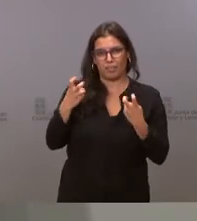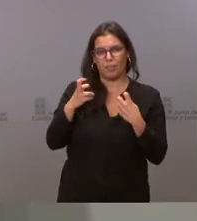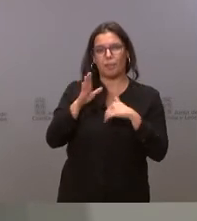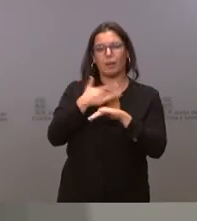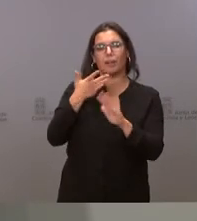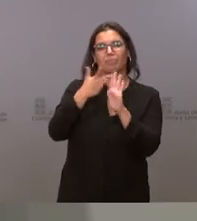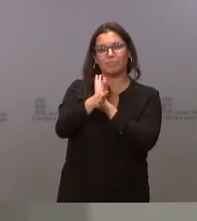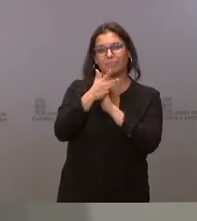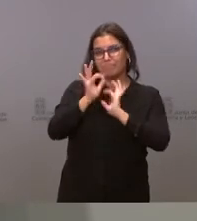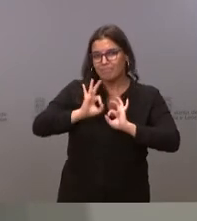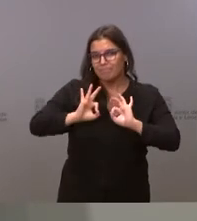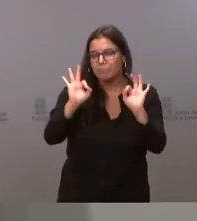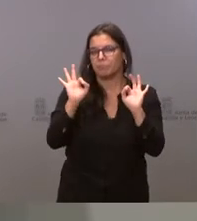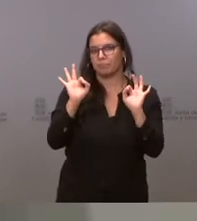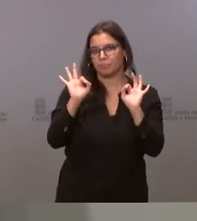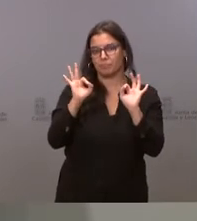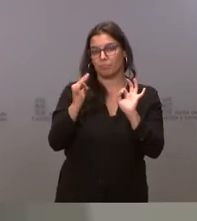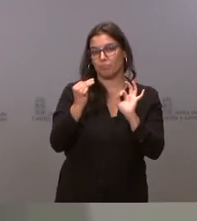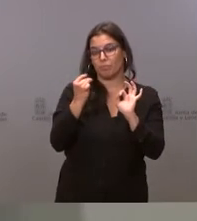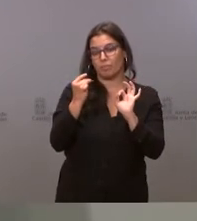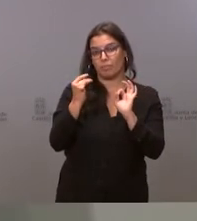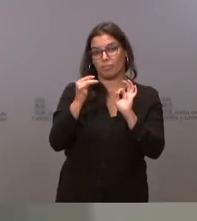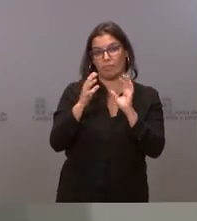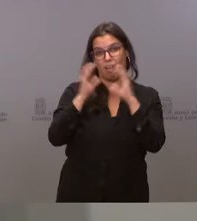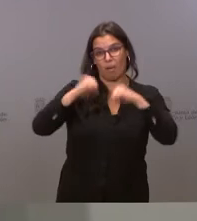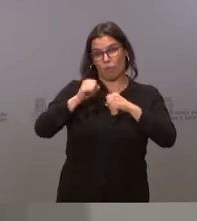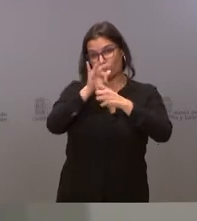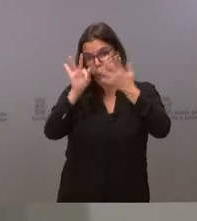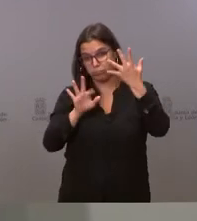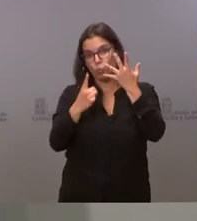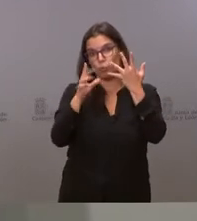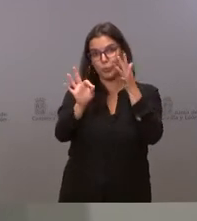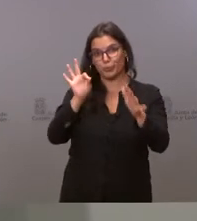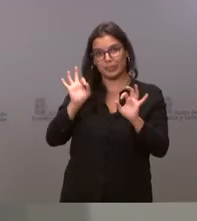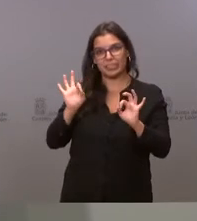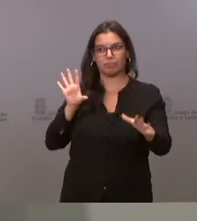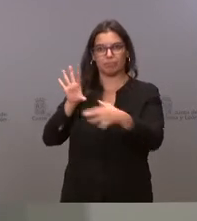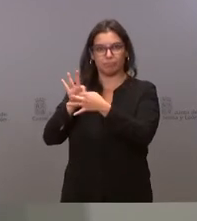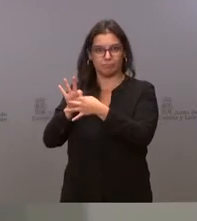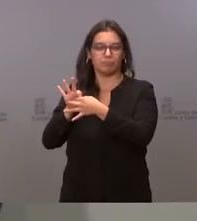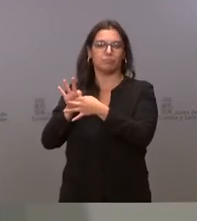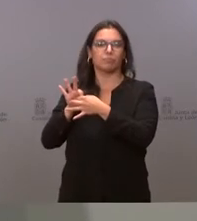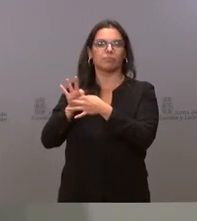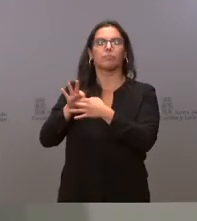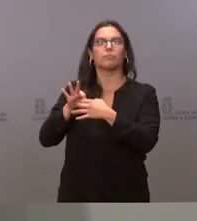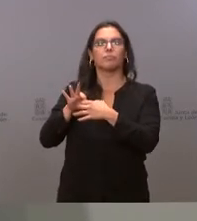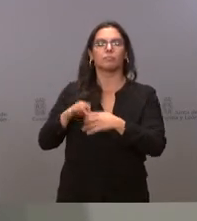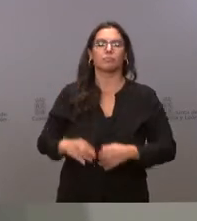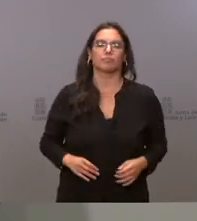cuenta especialmente de uno de los acuerdos correspondientes a la aprobación de la RIS-3.